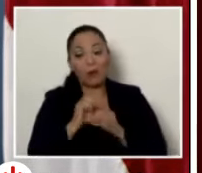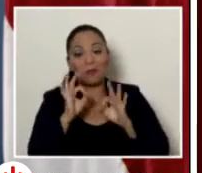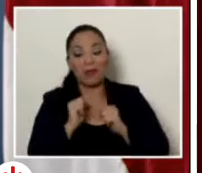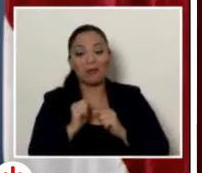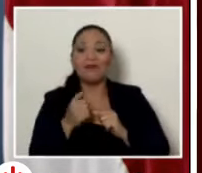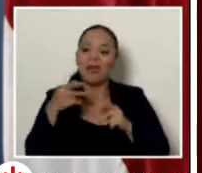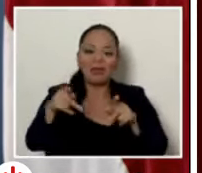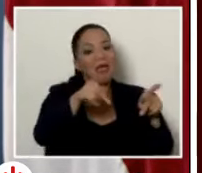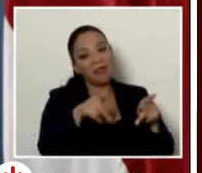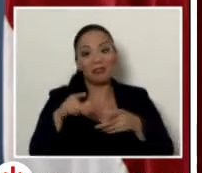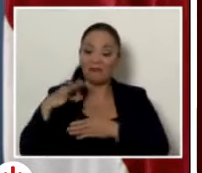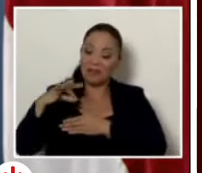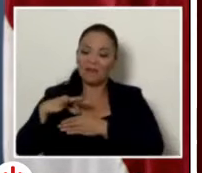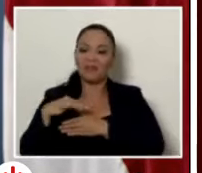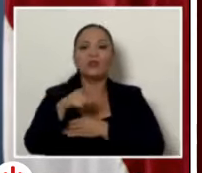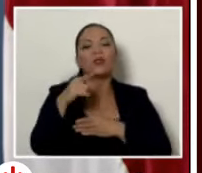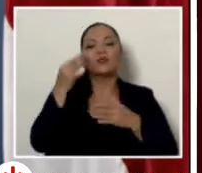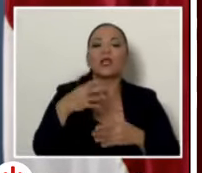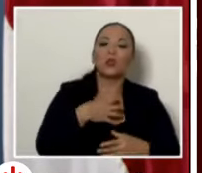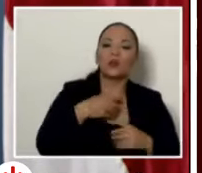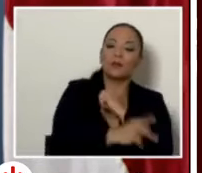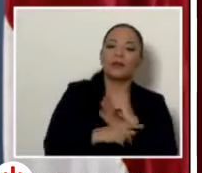del país por años gracias don Richard